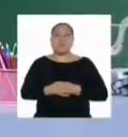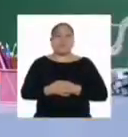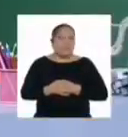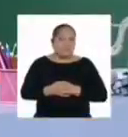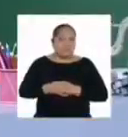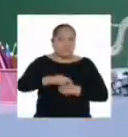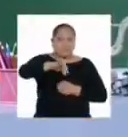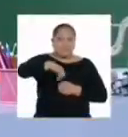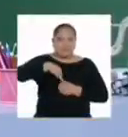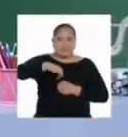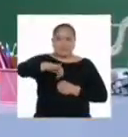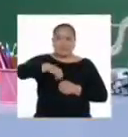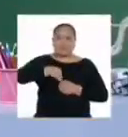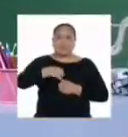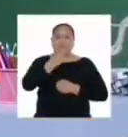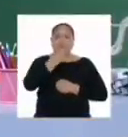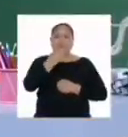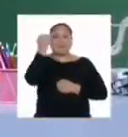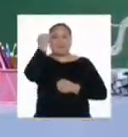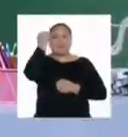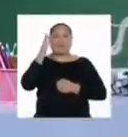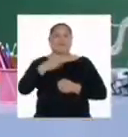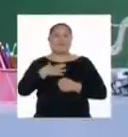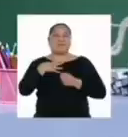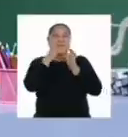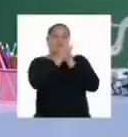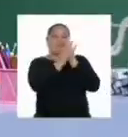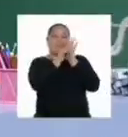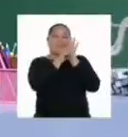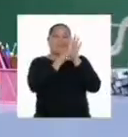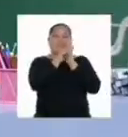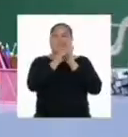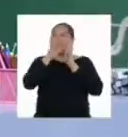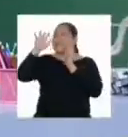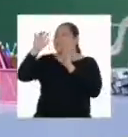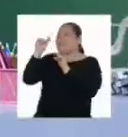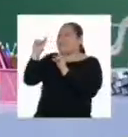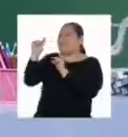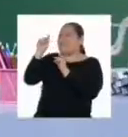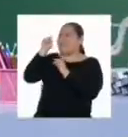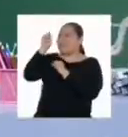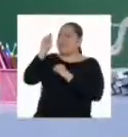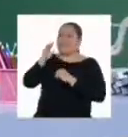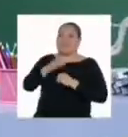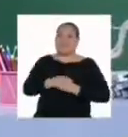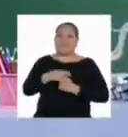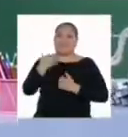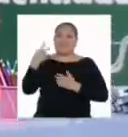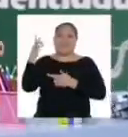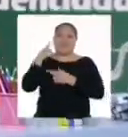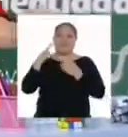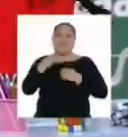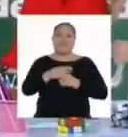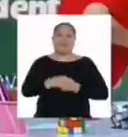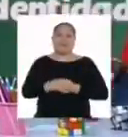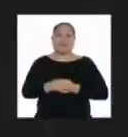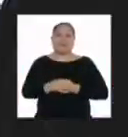¡Uy! Me han llegado algunos comentarios a mi canal de YouTube. Un segundo, profesora Geraldine. Ya vuelvo.